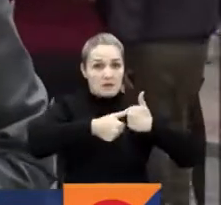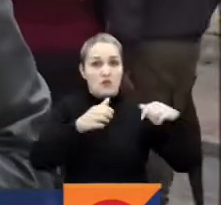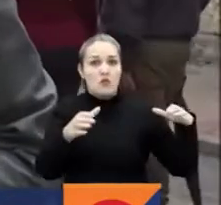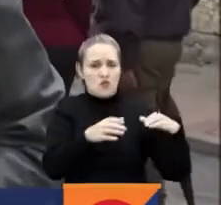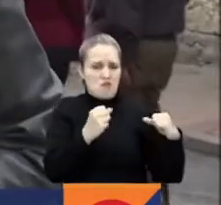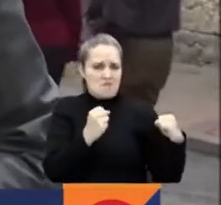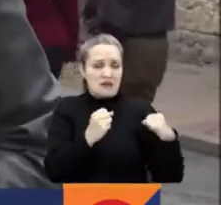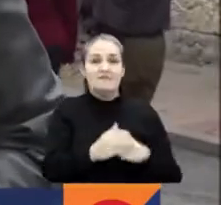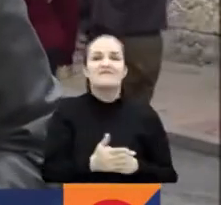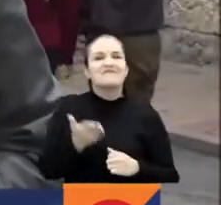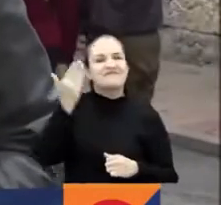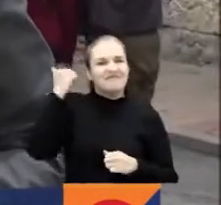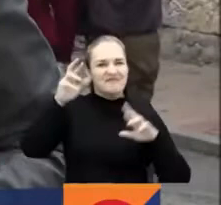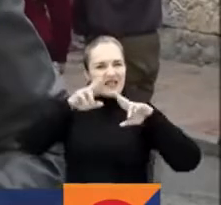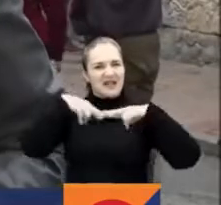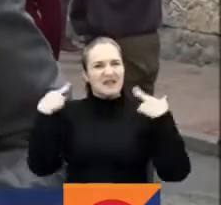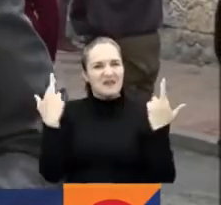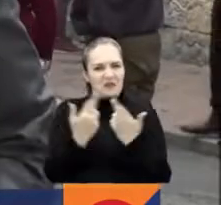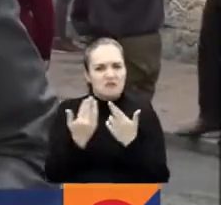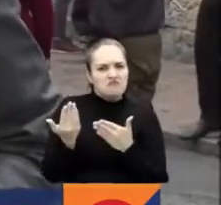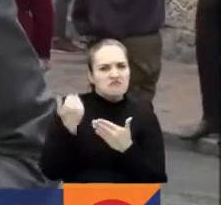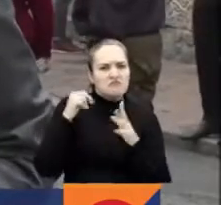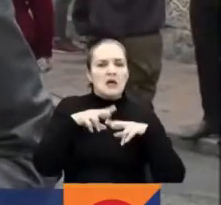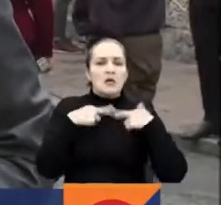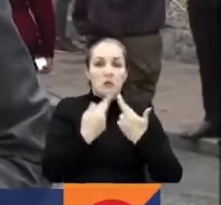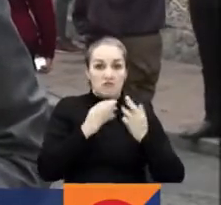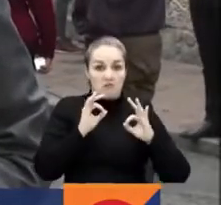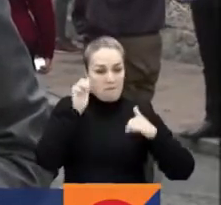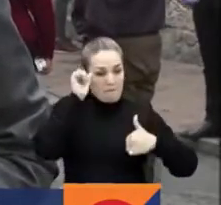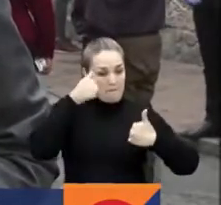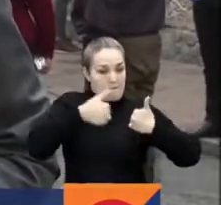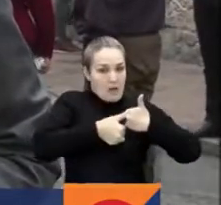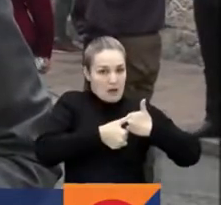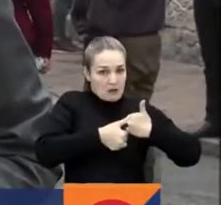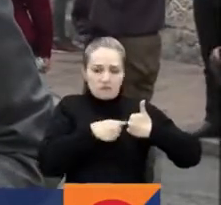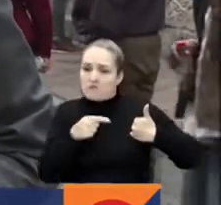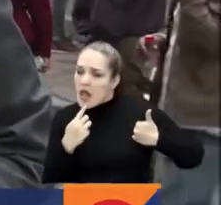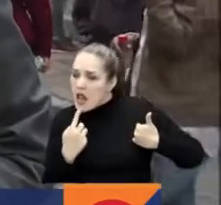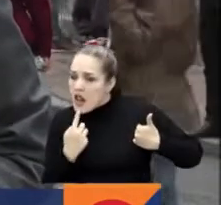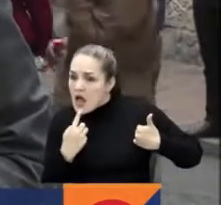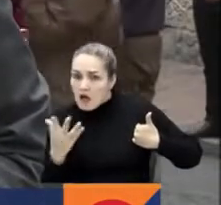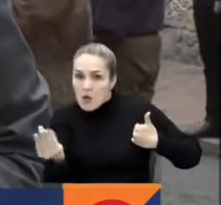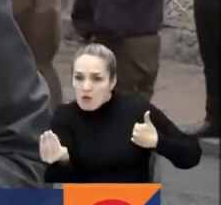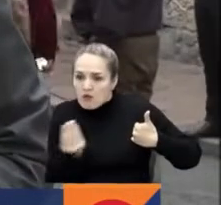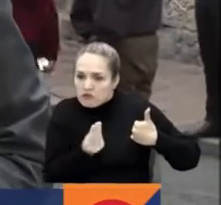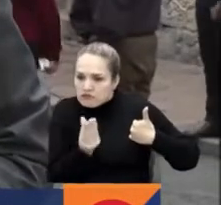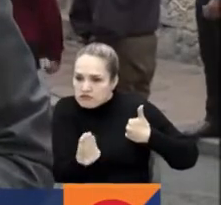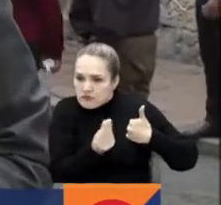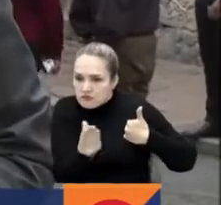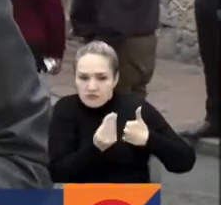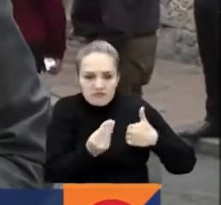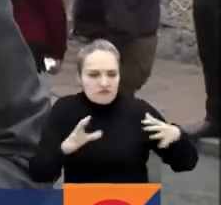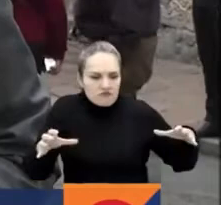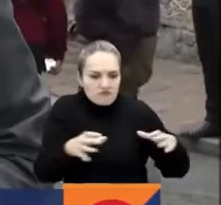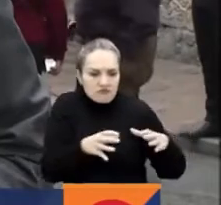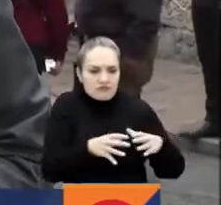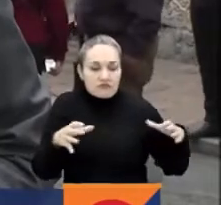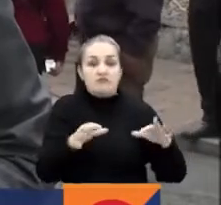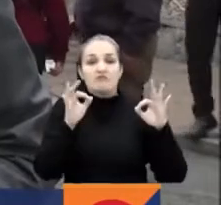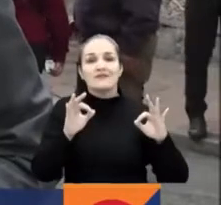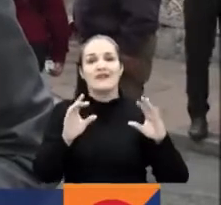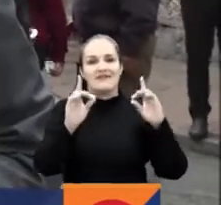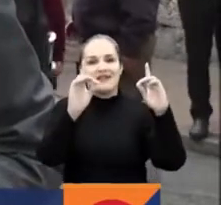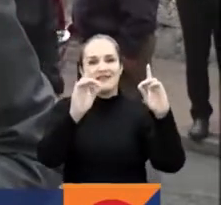luego de las reuniones que se adelantaron en los últimos días con los partidos que se declararon de gobierno, pues se determinó que precisamente serán Roy Barreras y David